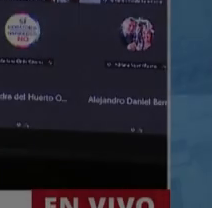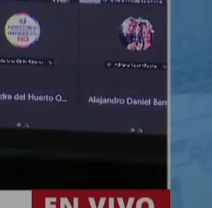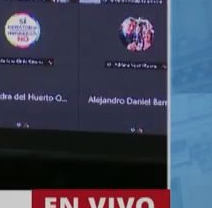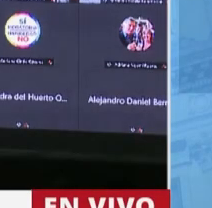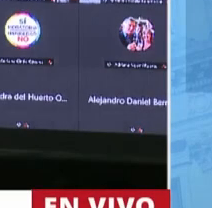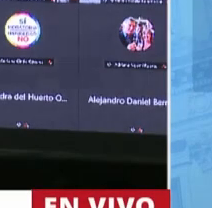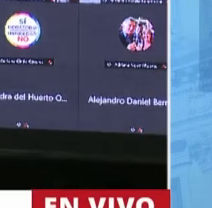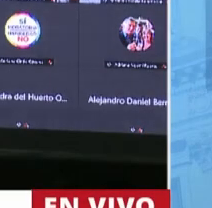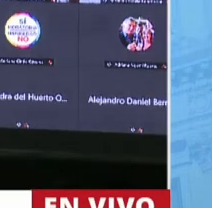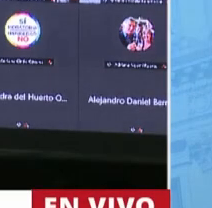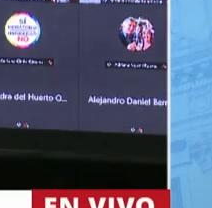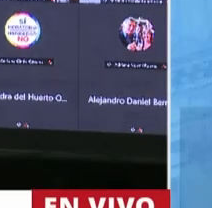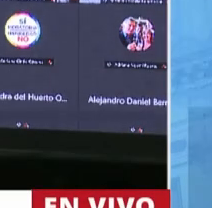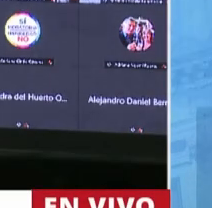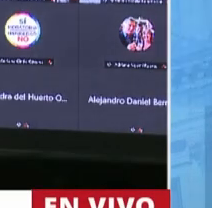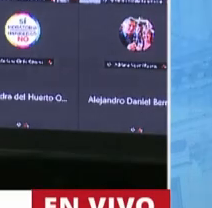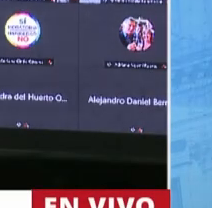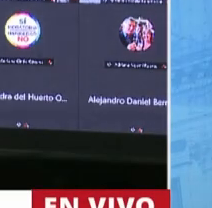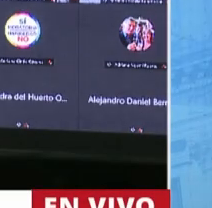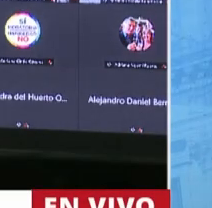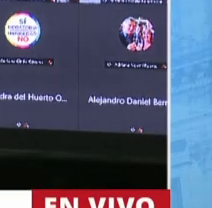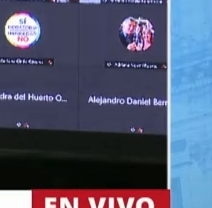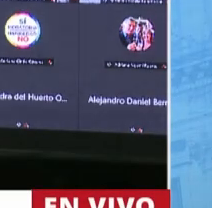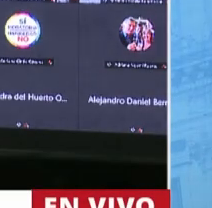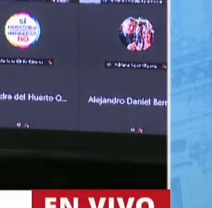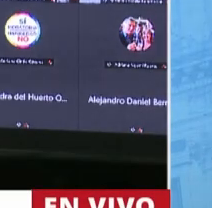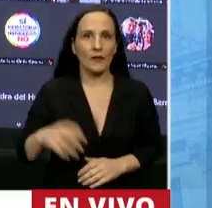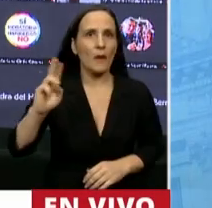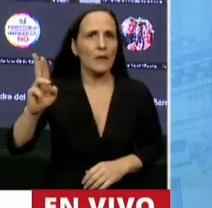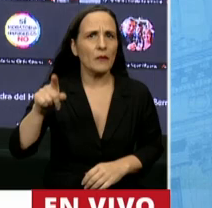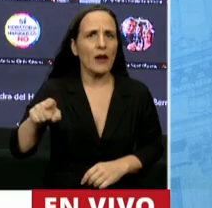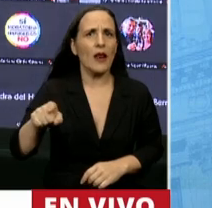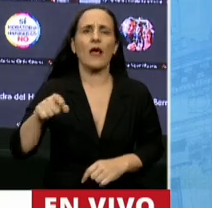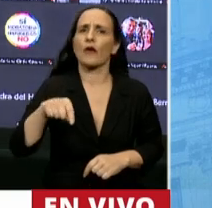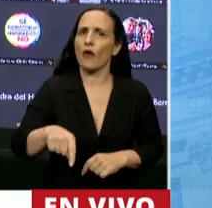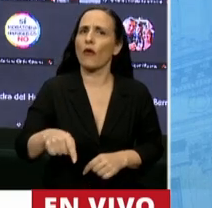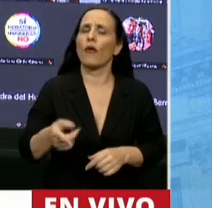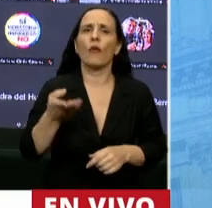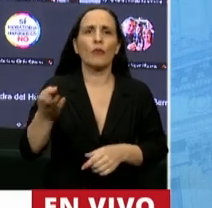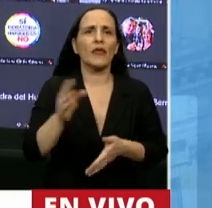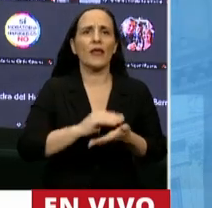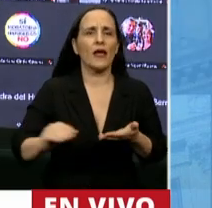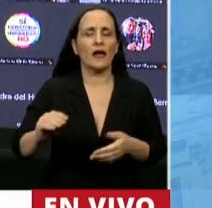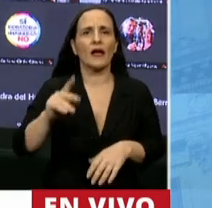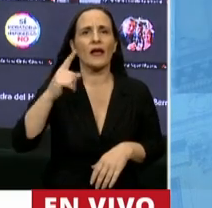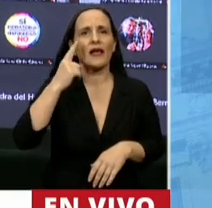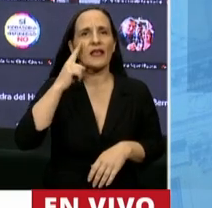Tiene la palabra para otra cuestión de privilegio el diputado Fernando Adolfo Iglesias.